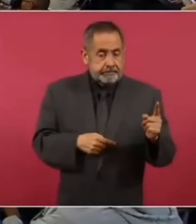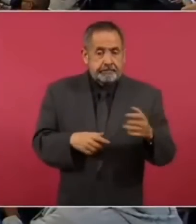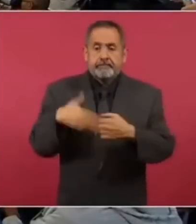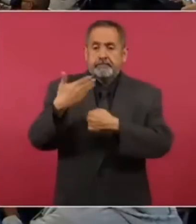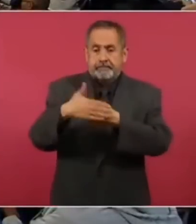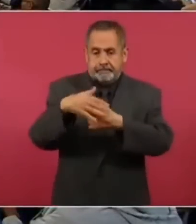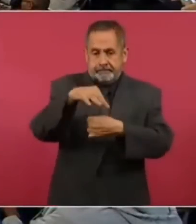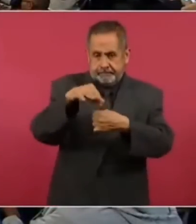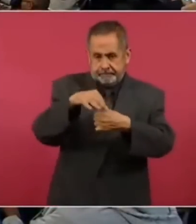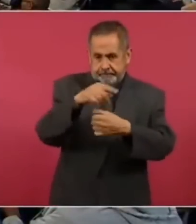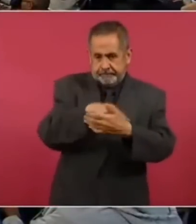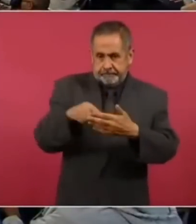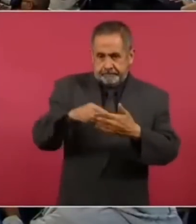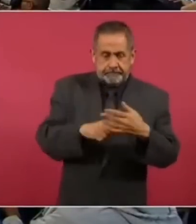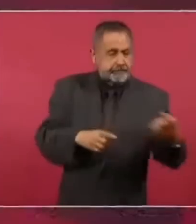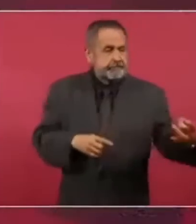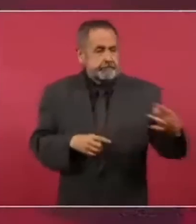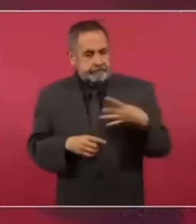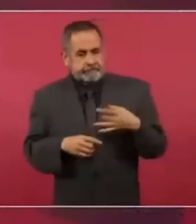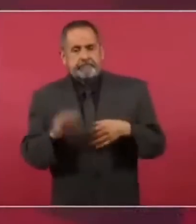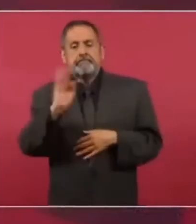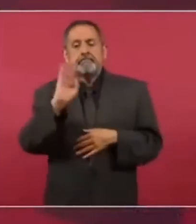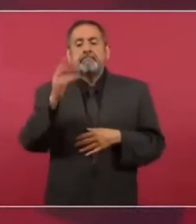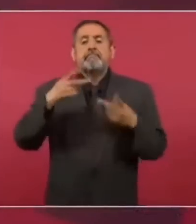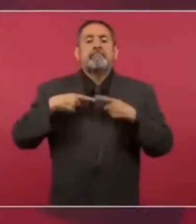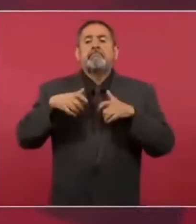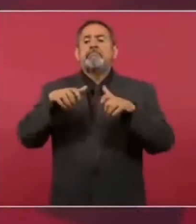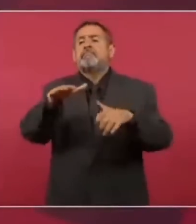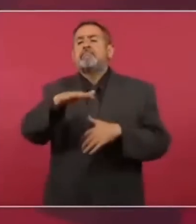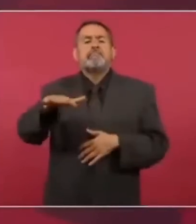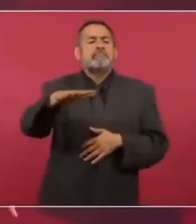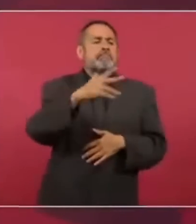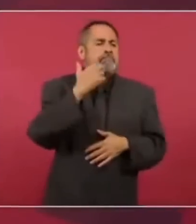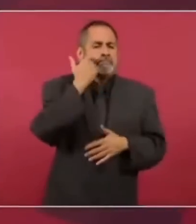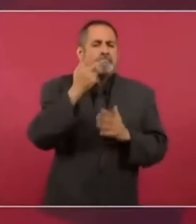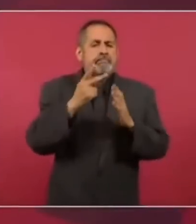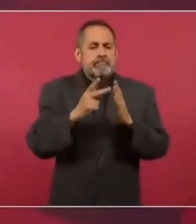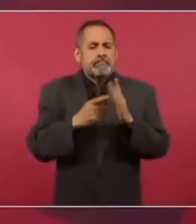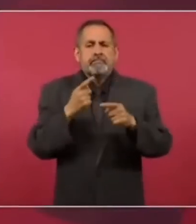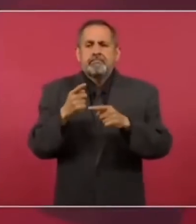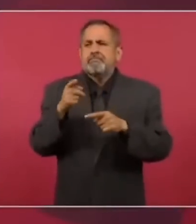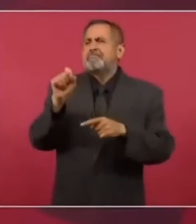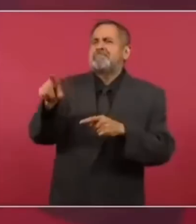derrote o que el pueblo diga este queremos cambio